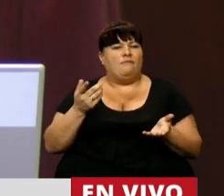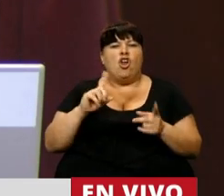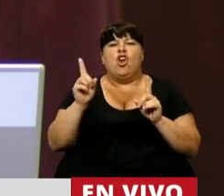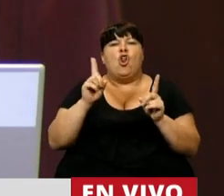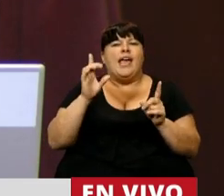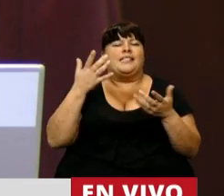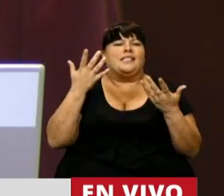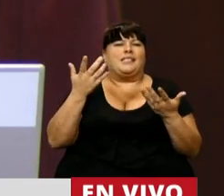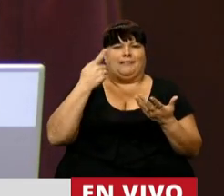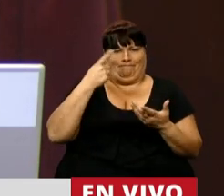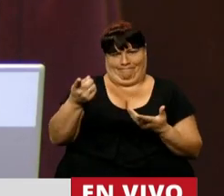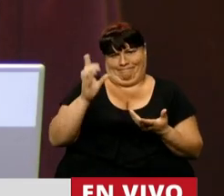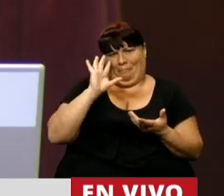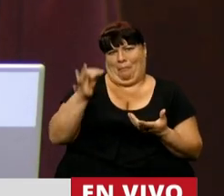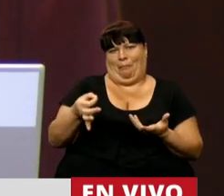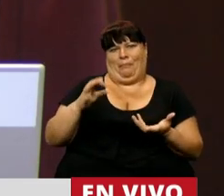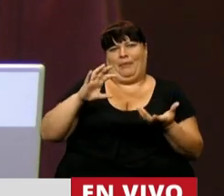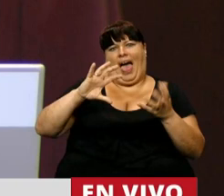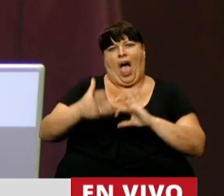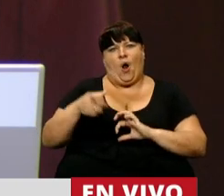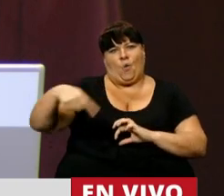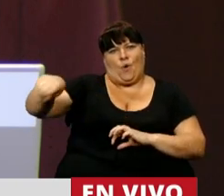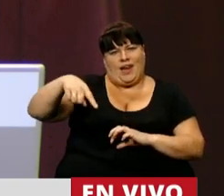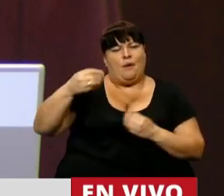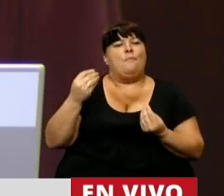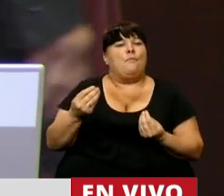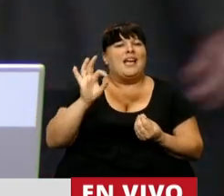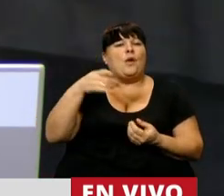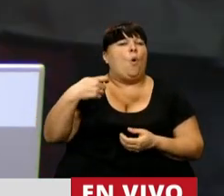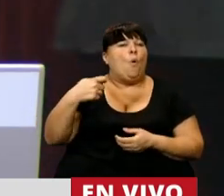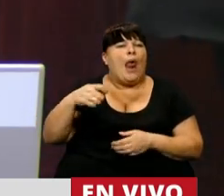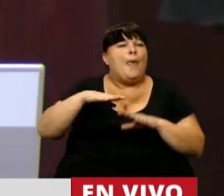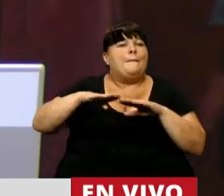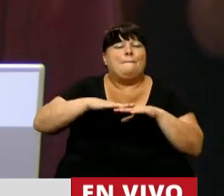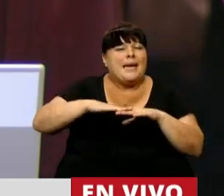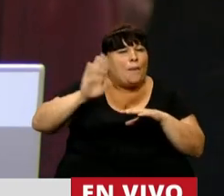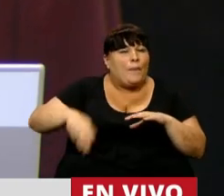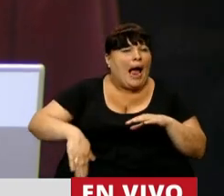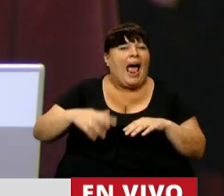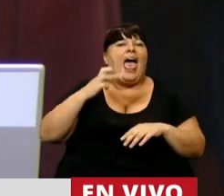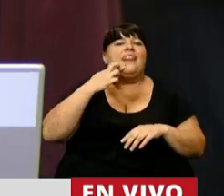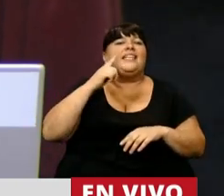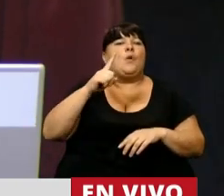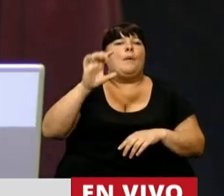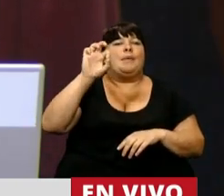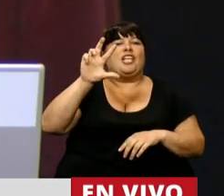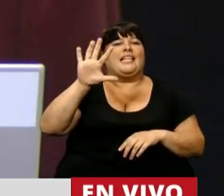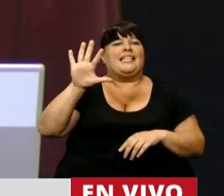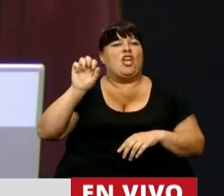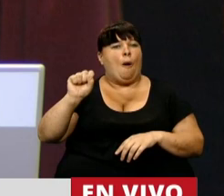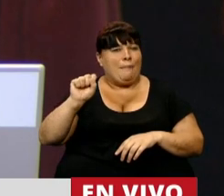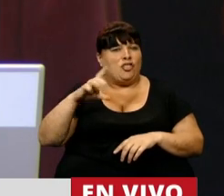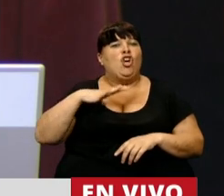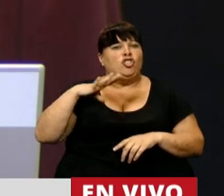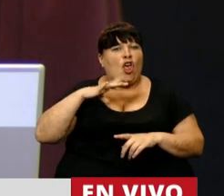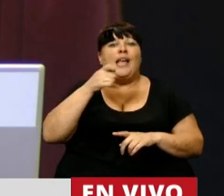notar el perjuicio cuando uno sabe que la jubilación más baja de 19.035 pesos,